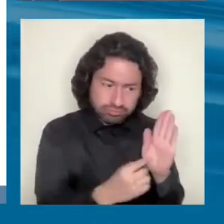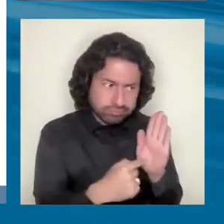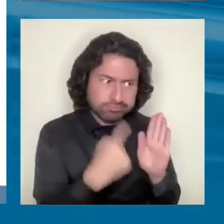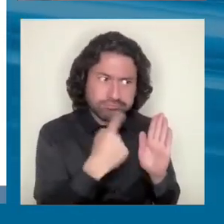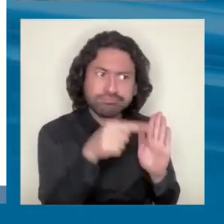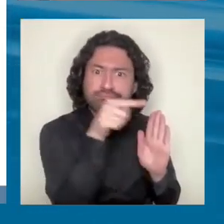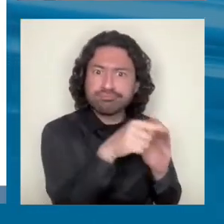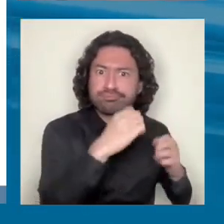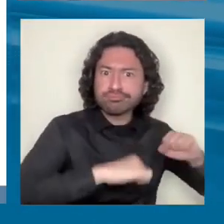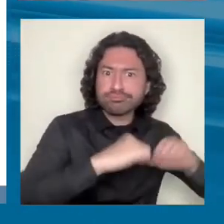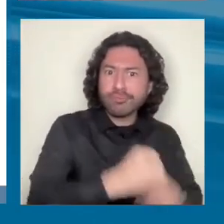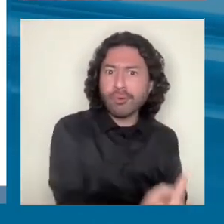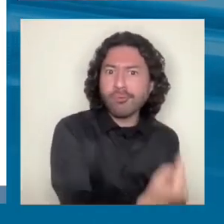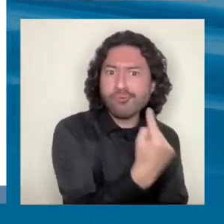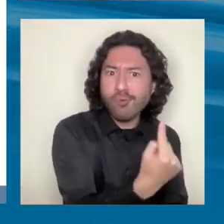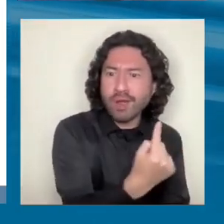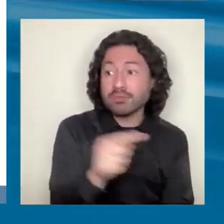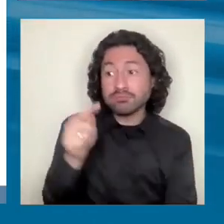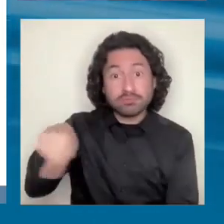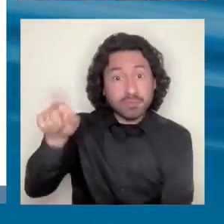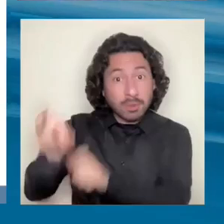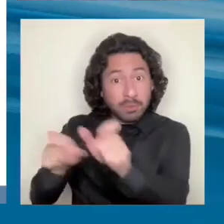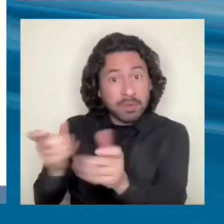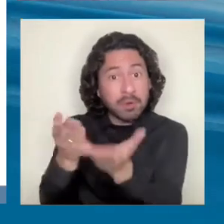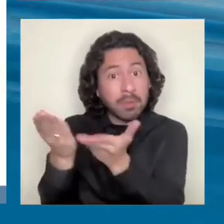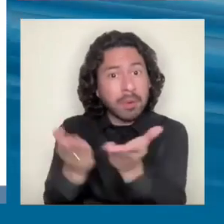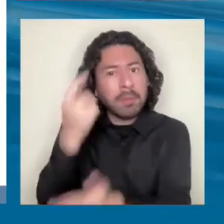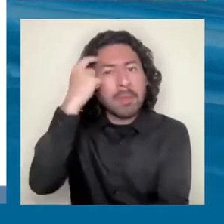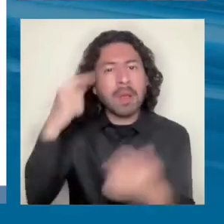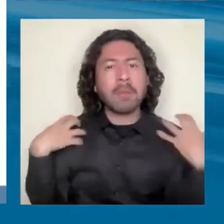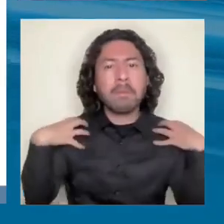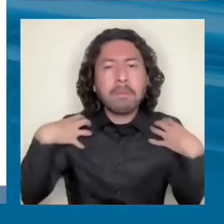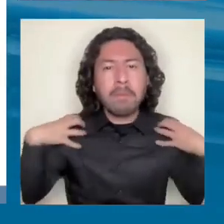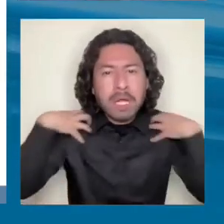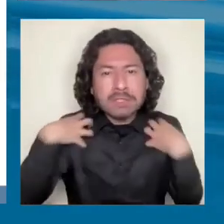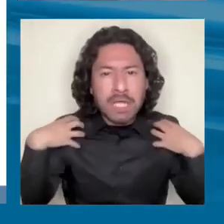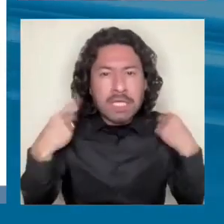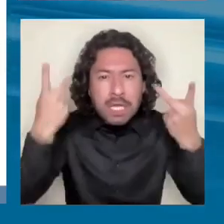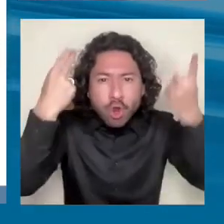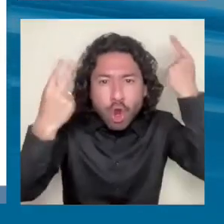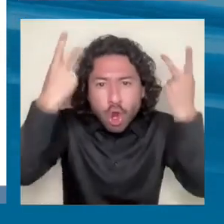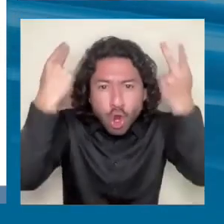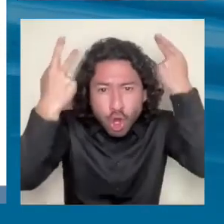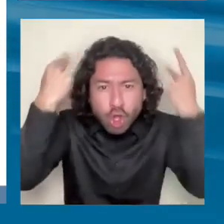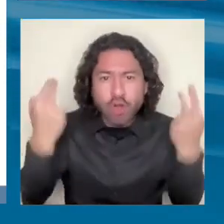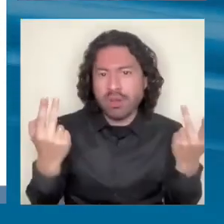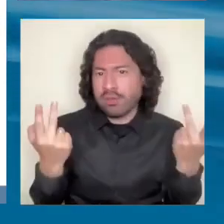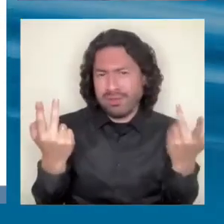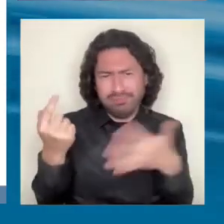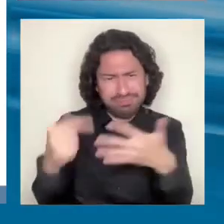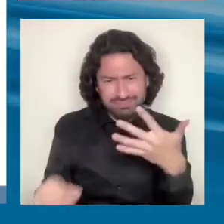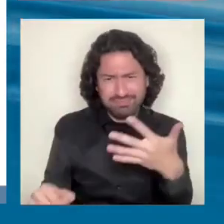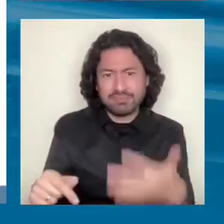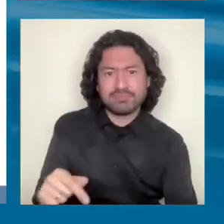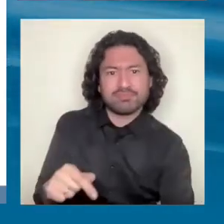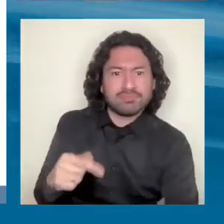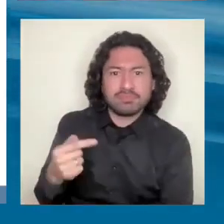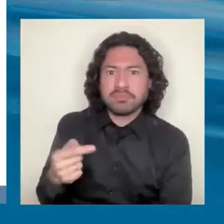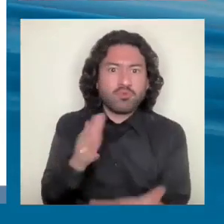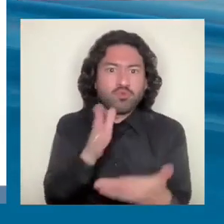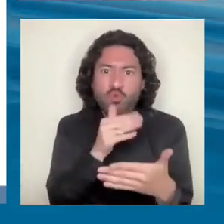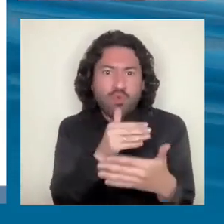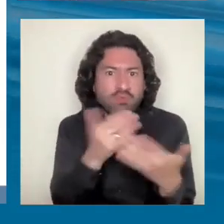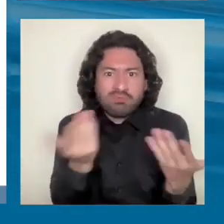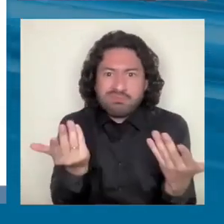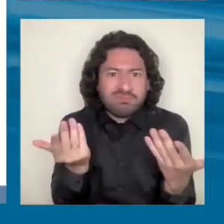servicios y la gente cuando pensaba en servicios pensaba en masajes, cortes de pelo, otras cosas, que entonces no tenía esas características, ni